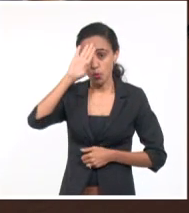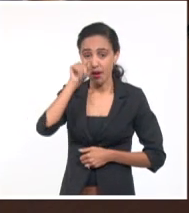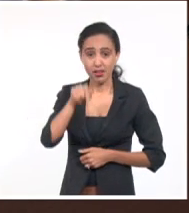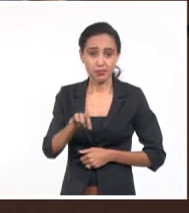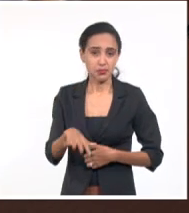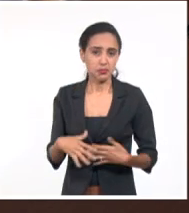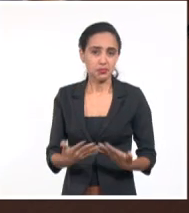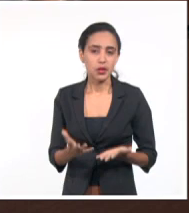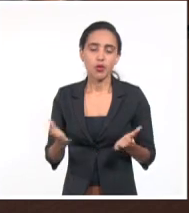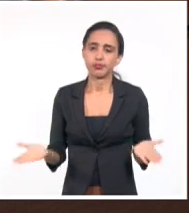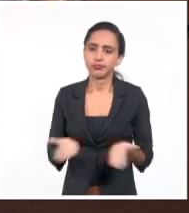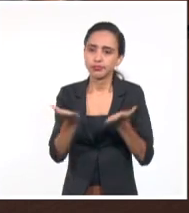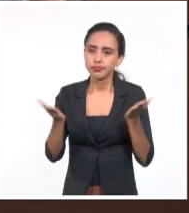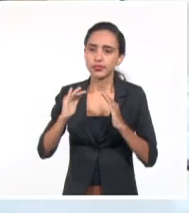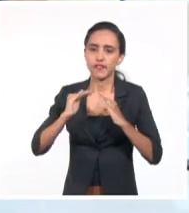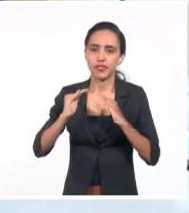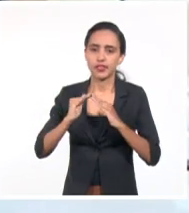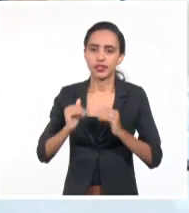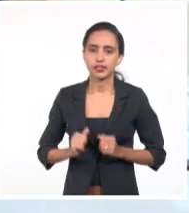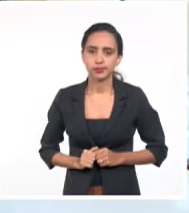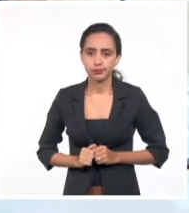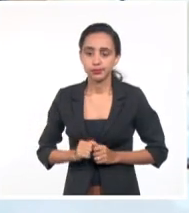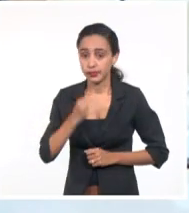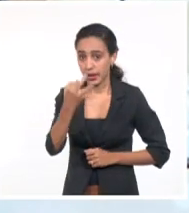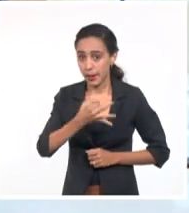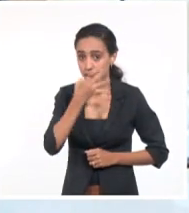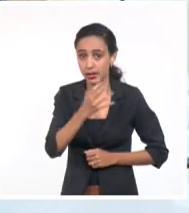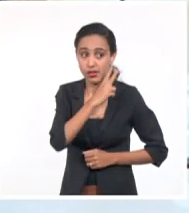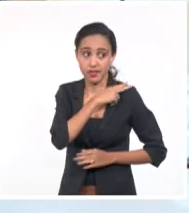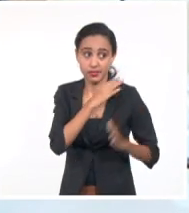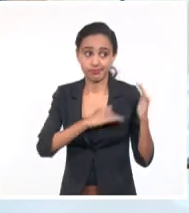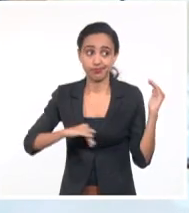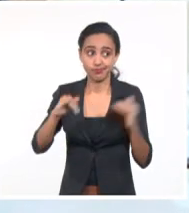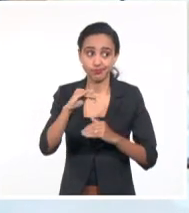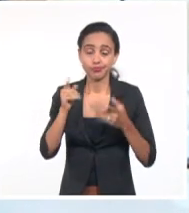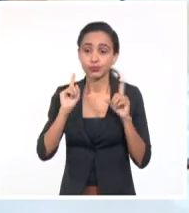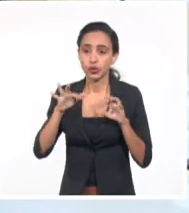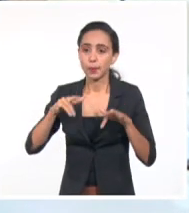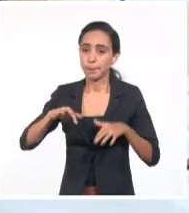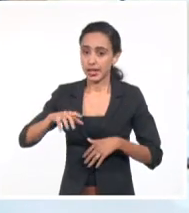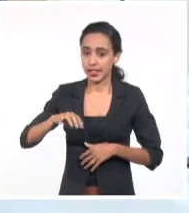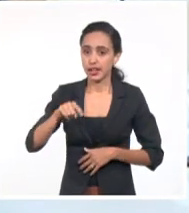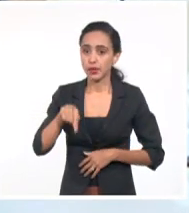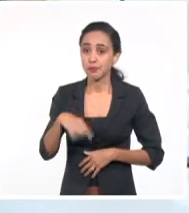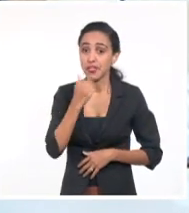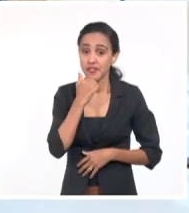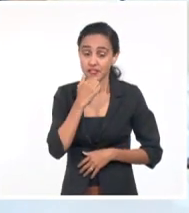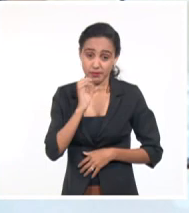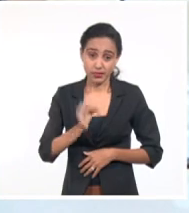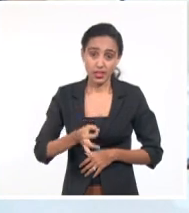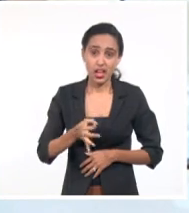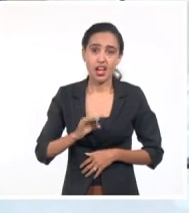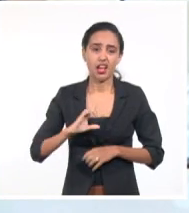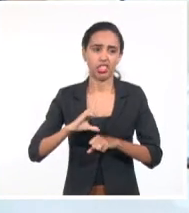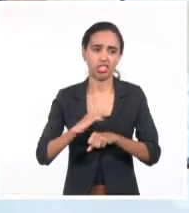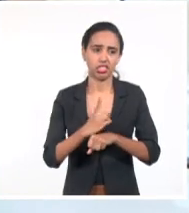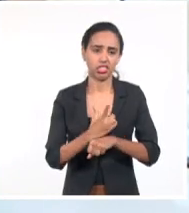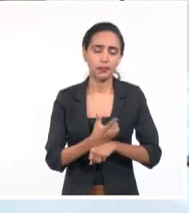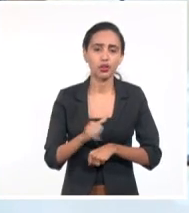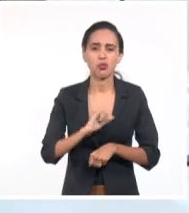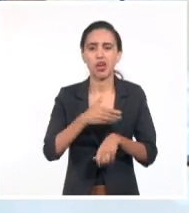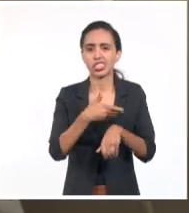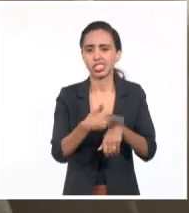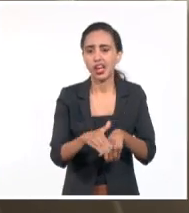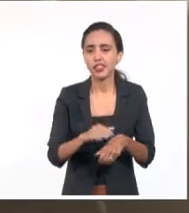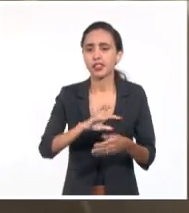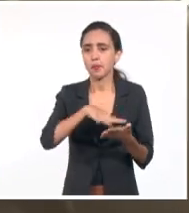estando en la recuperación de la vivienda, explicó la máxima autoridad política pinareña que además de la persistencia de atrasos en la elaboración